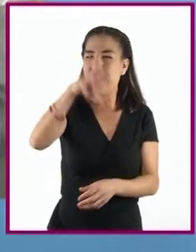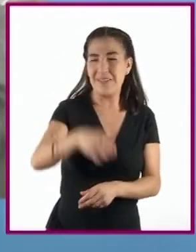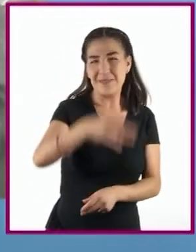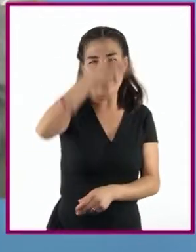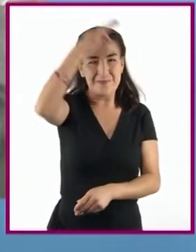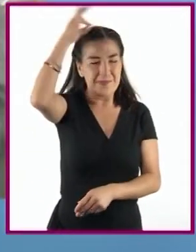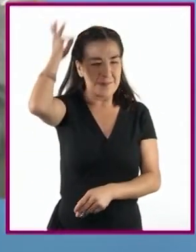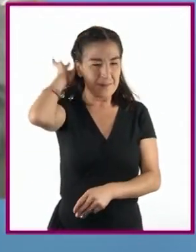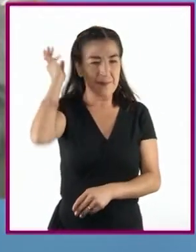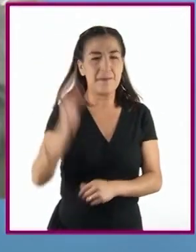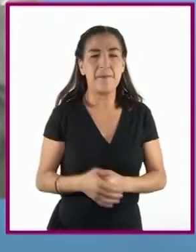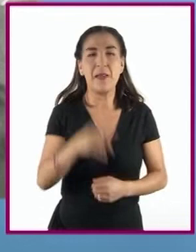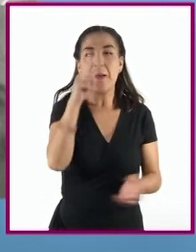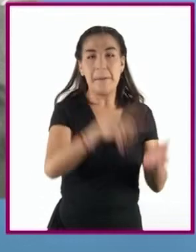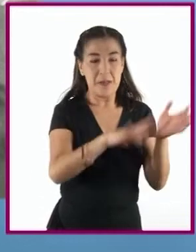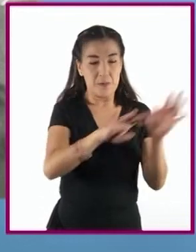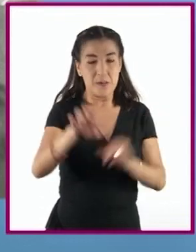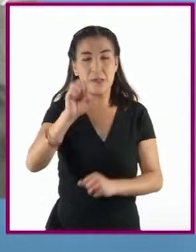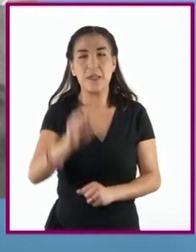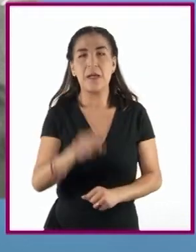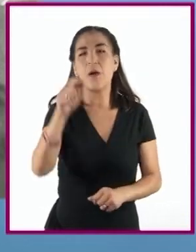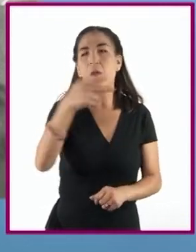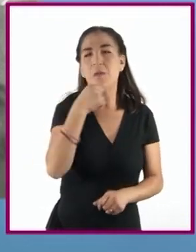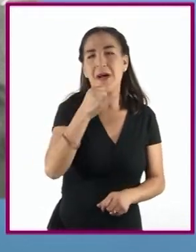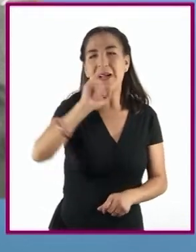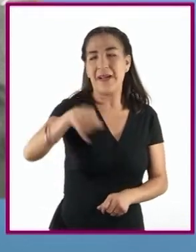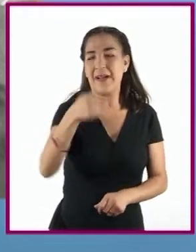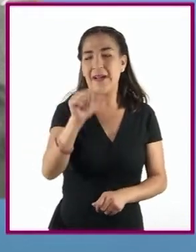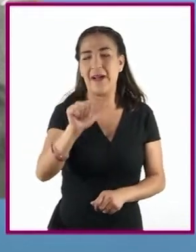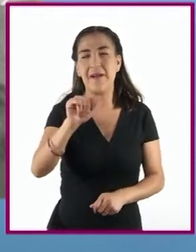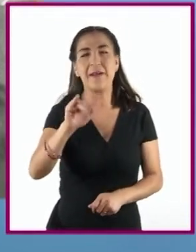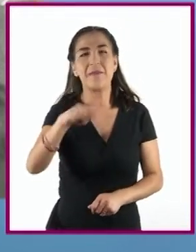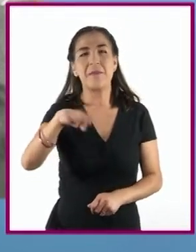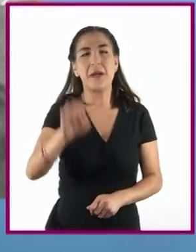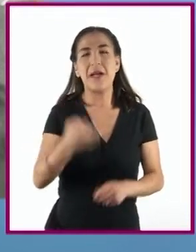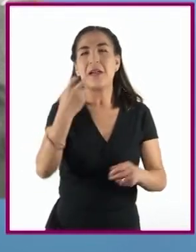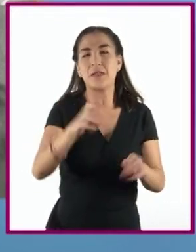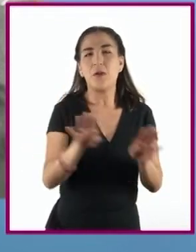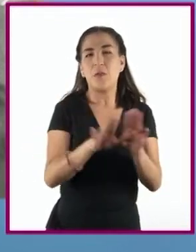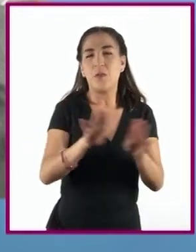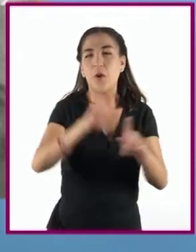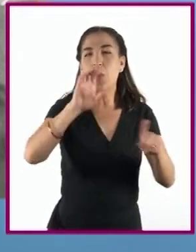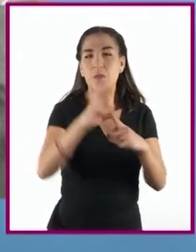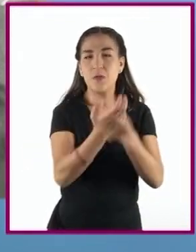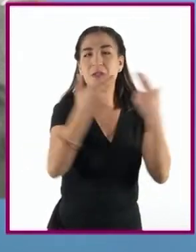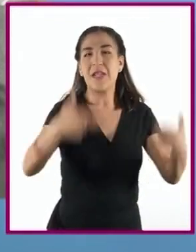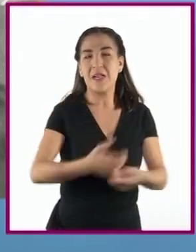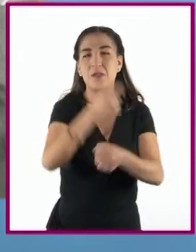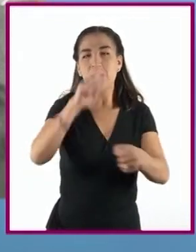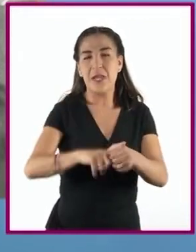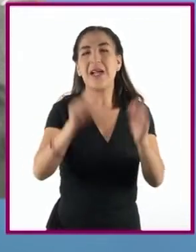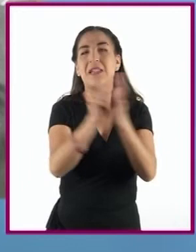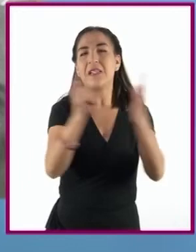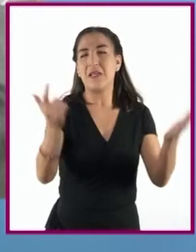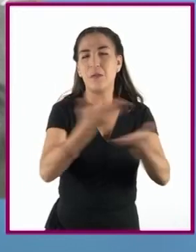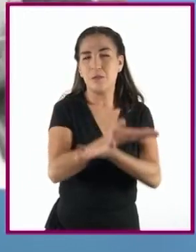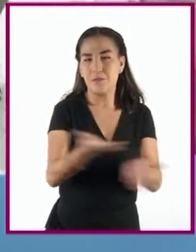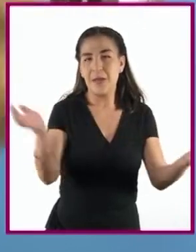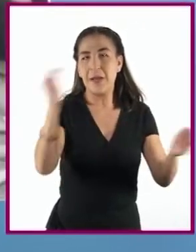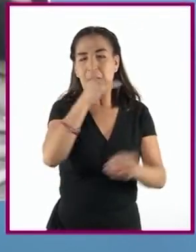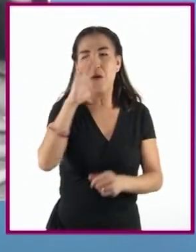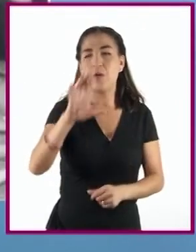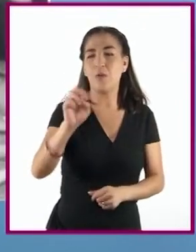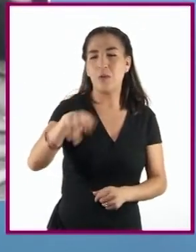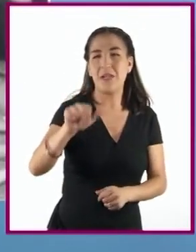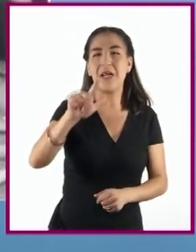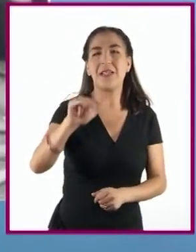1960, por iniciativa de Jaime Torres Bodet, se creó la Comisión Nacional de Libros de Texto Gratuitos con Alitec,